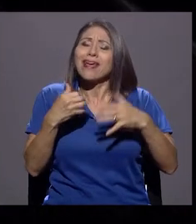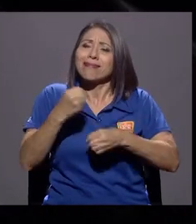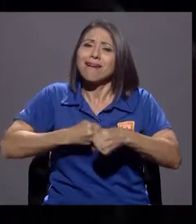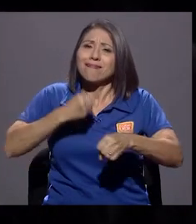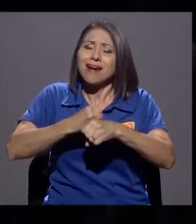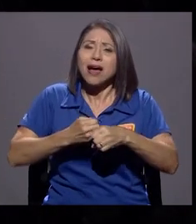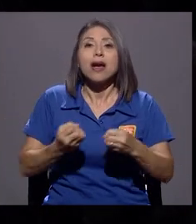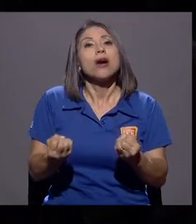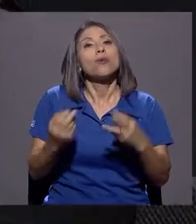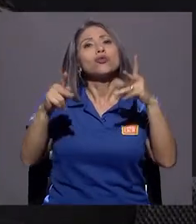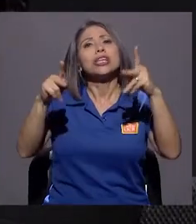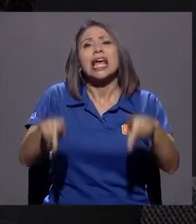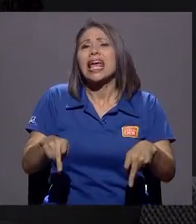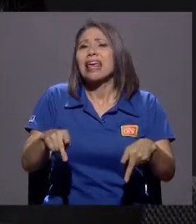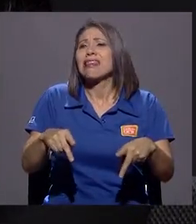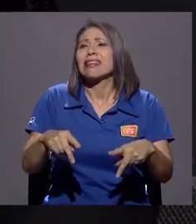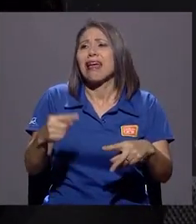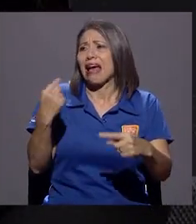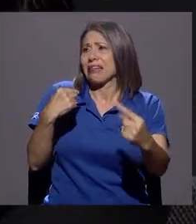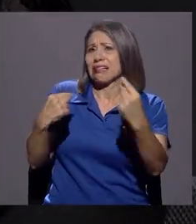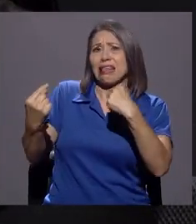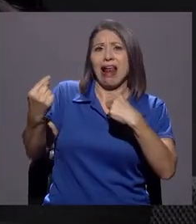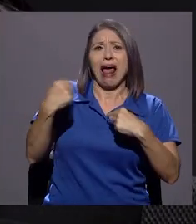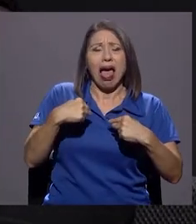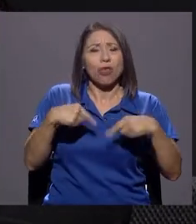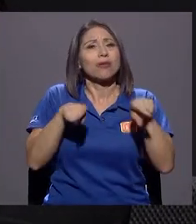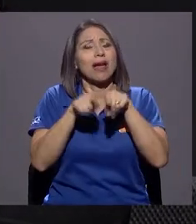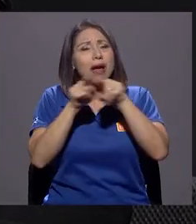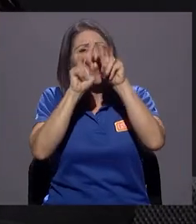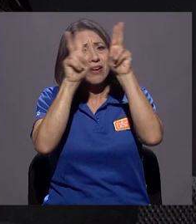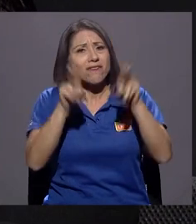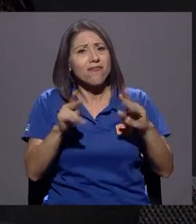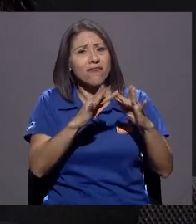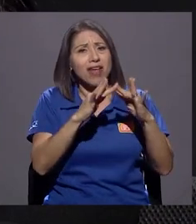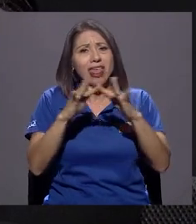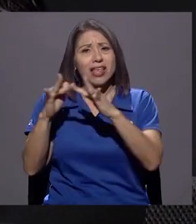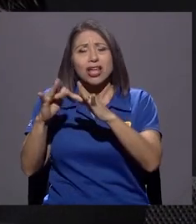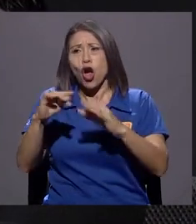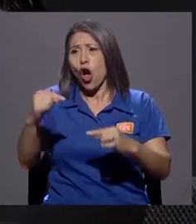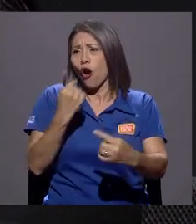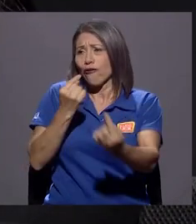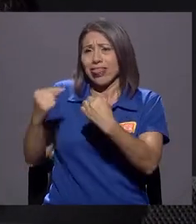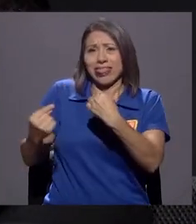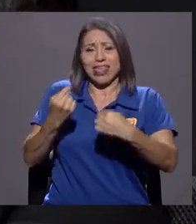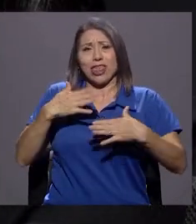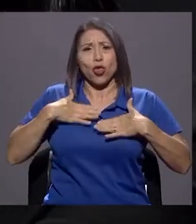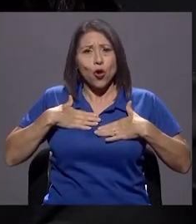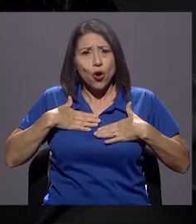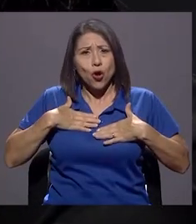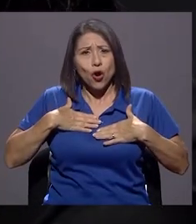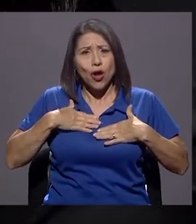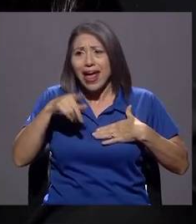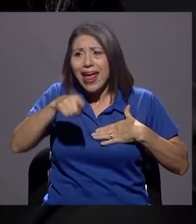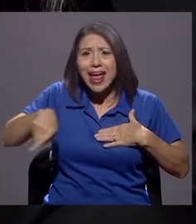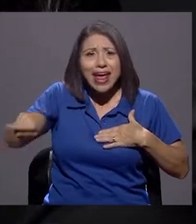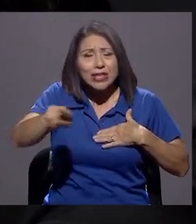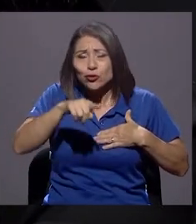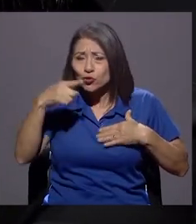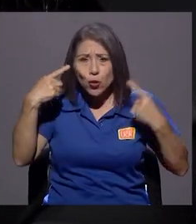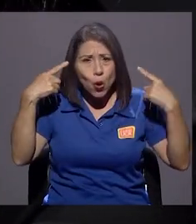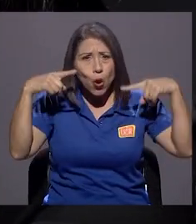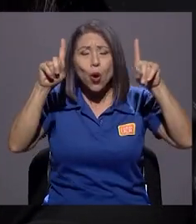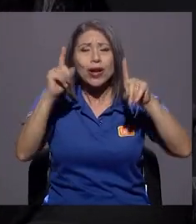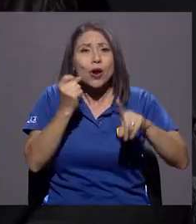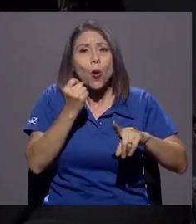ha señalado, en redes sociales me han ofendido. No lograron comprender hasta ahora que salió la